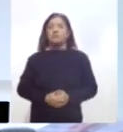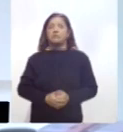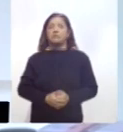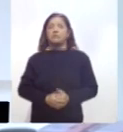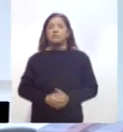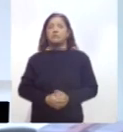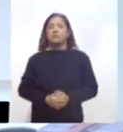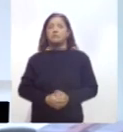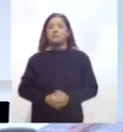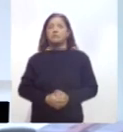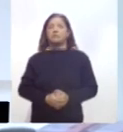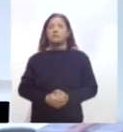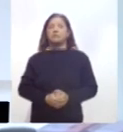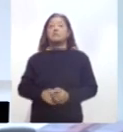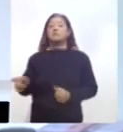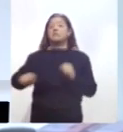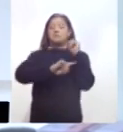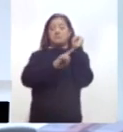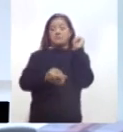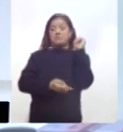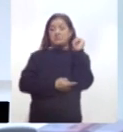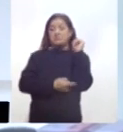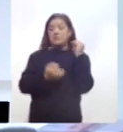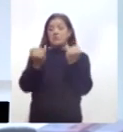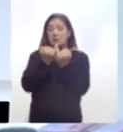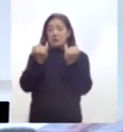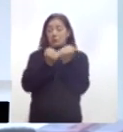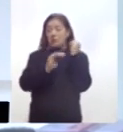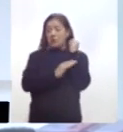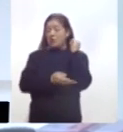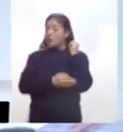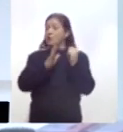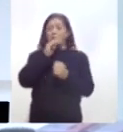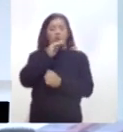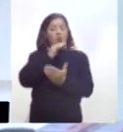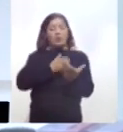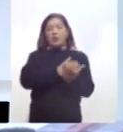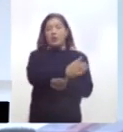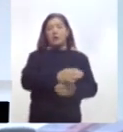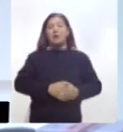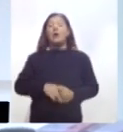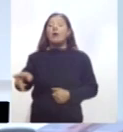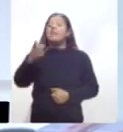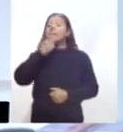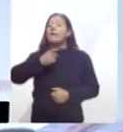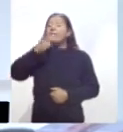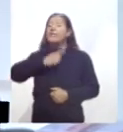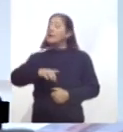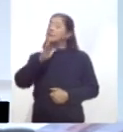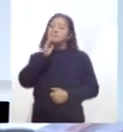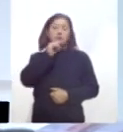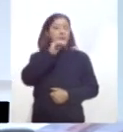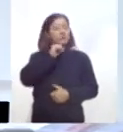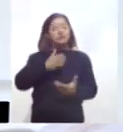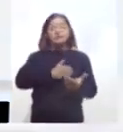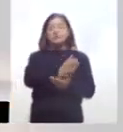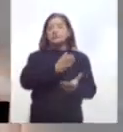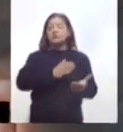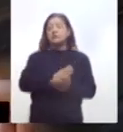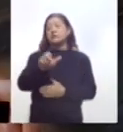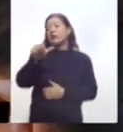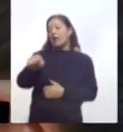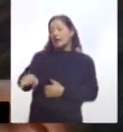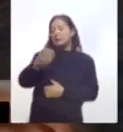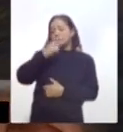embarazo también precisamente, y sobre todo el diabetes también, que es lo que nos establece el propio test.